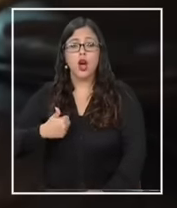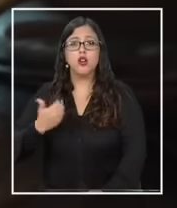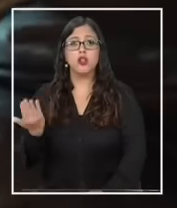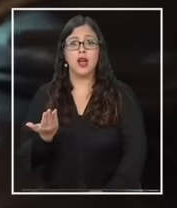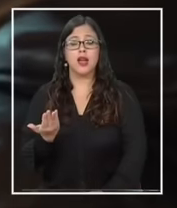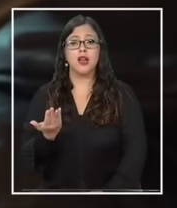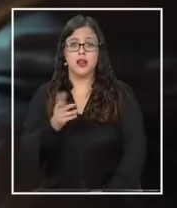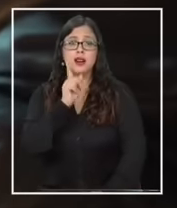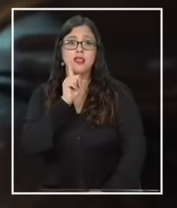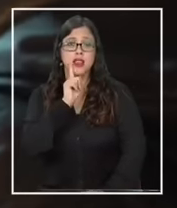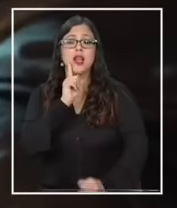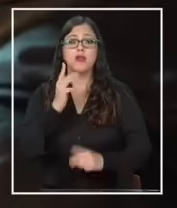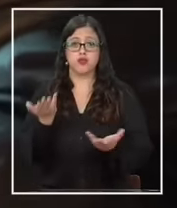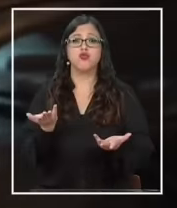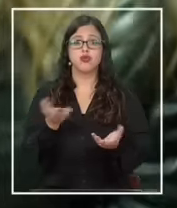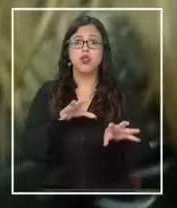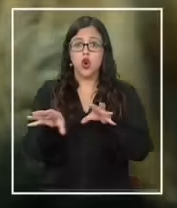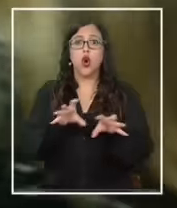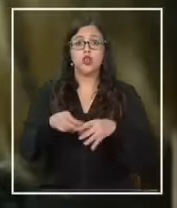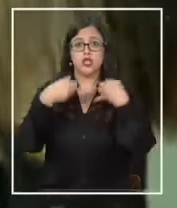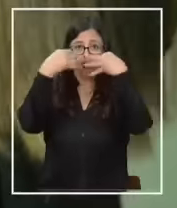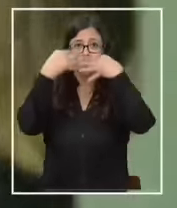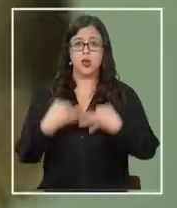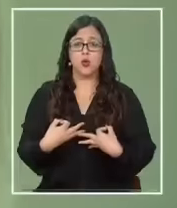útil finalmente seguridad